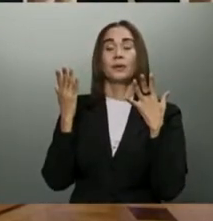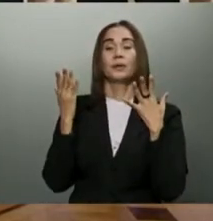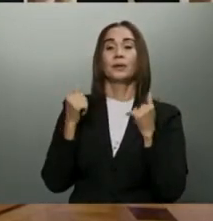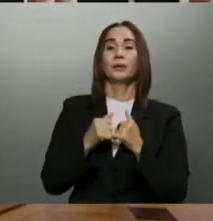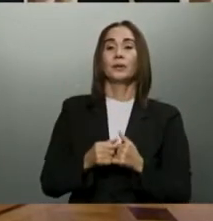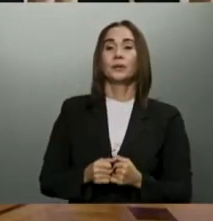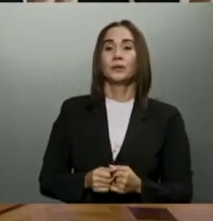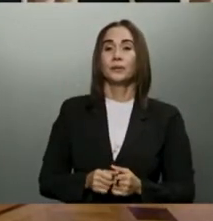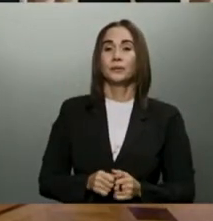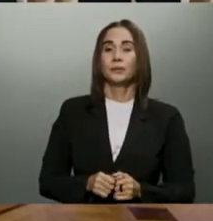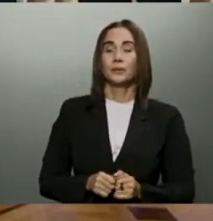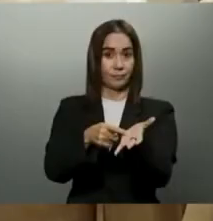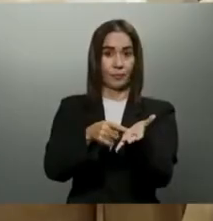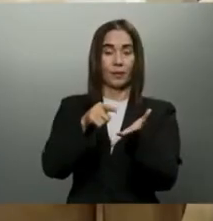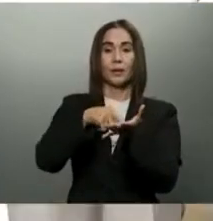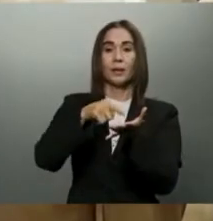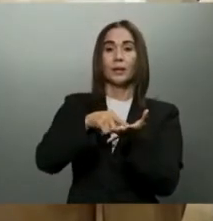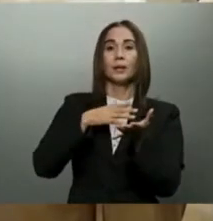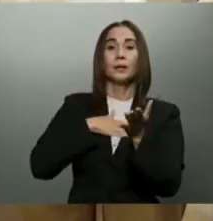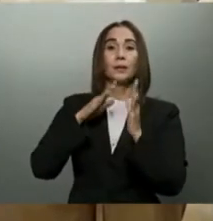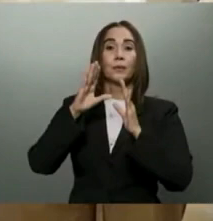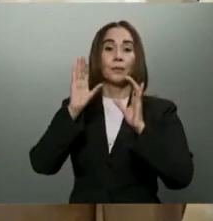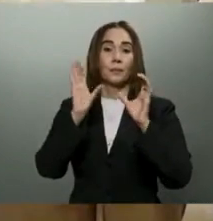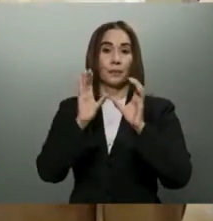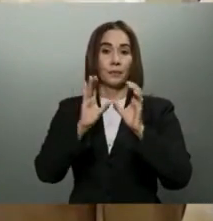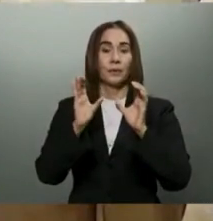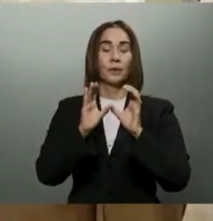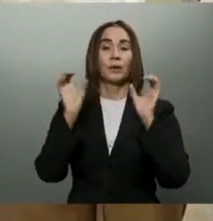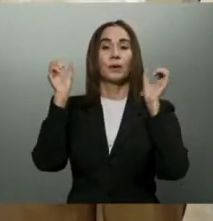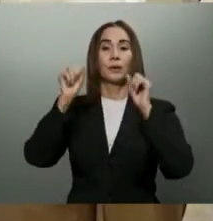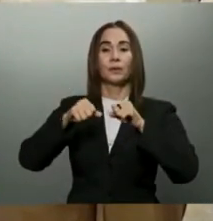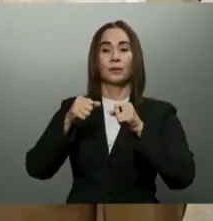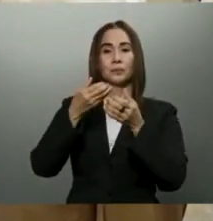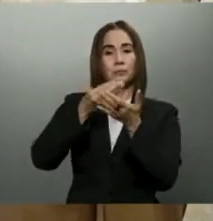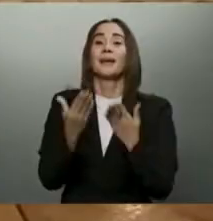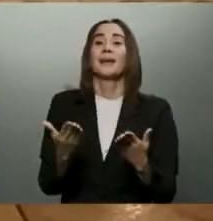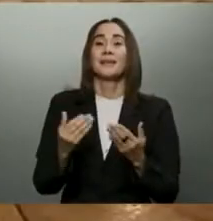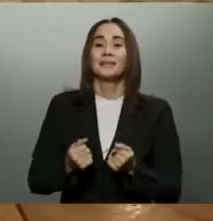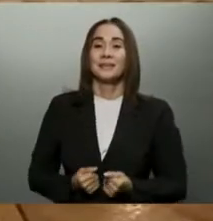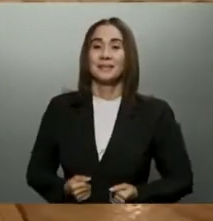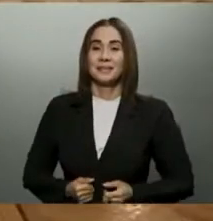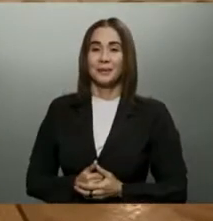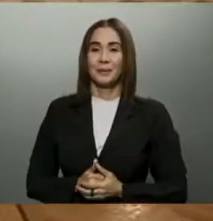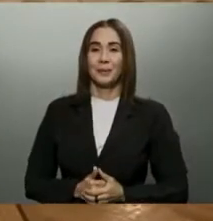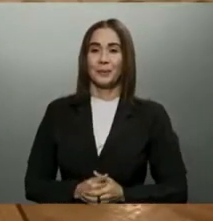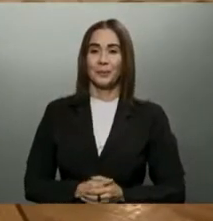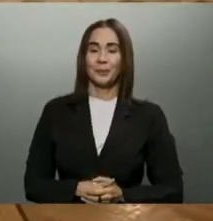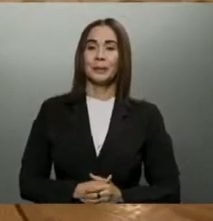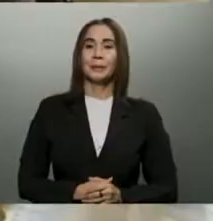es mi aval poder seguir invirtiendo en su tierra.